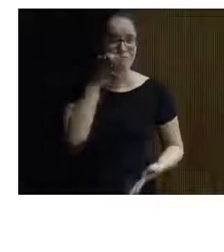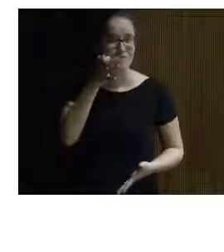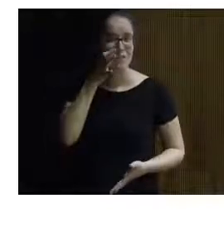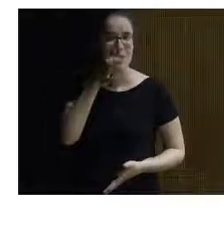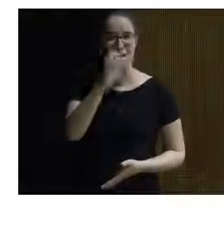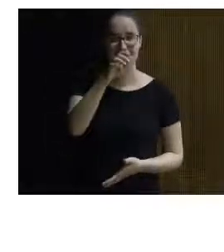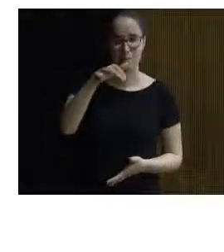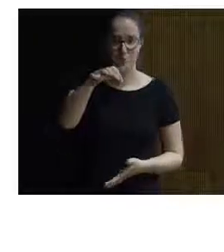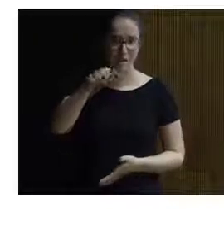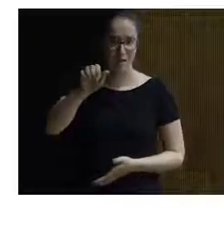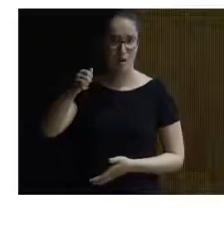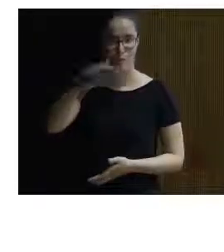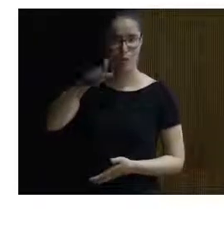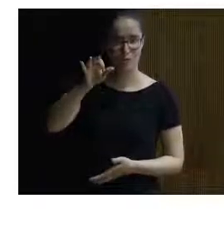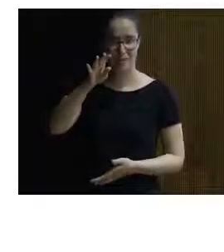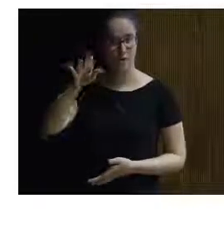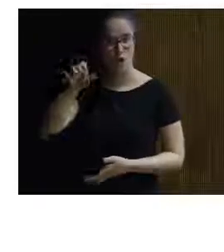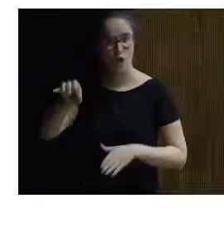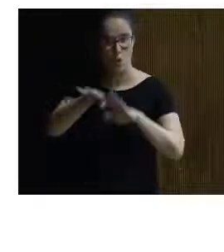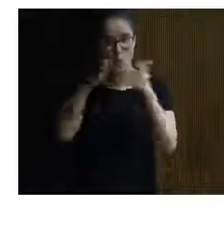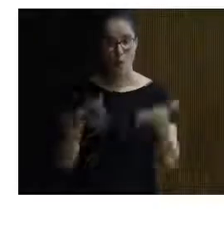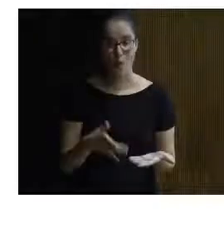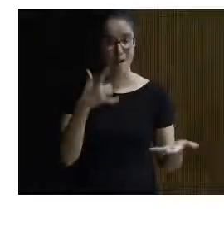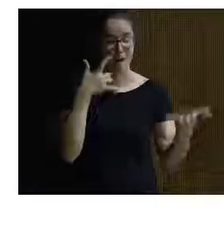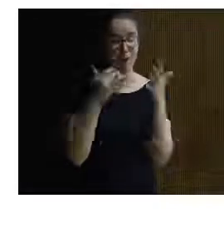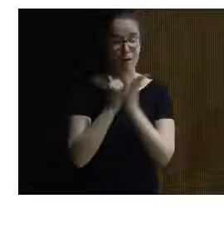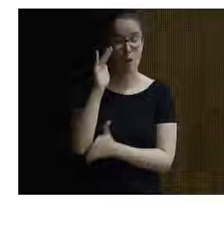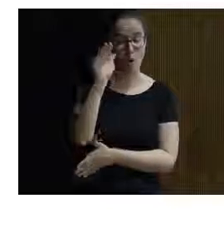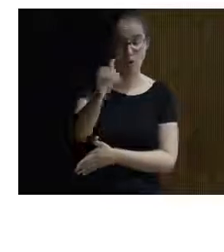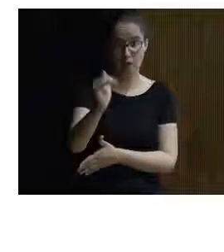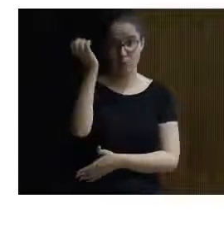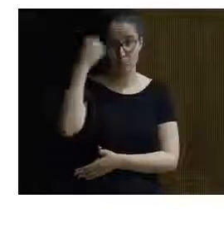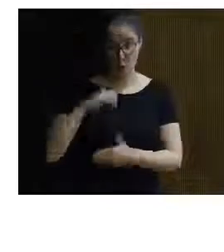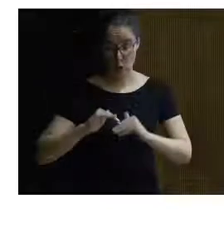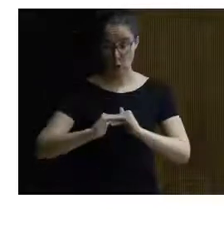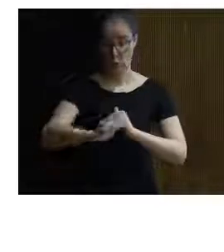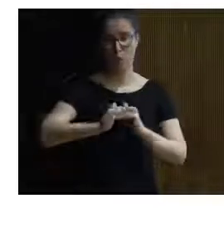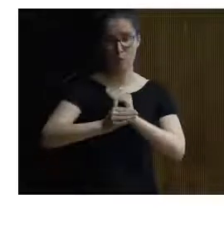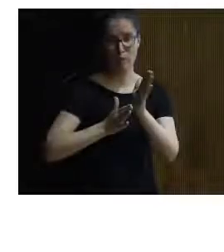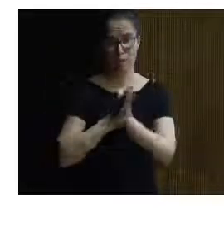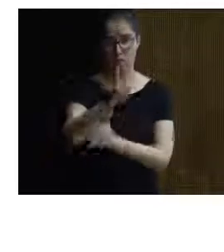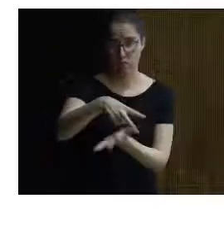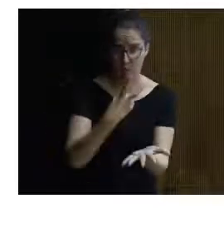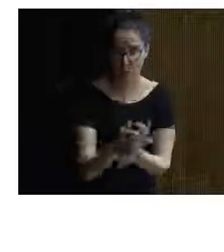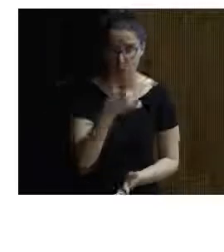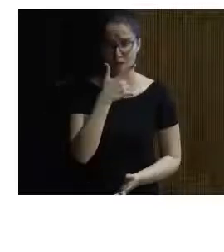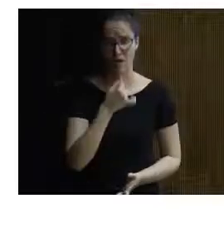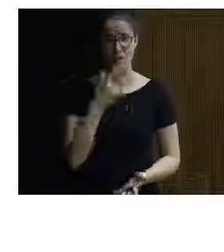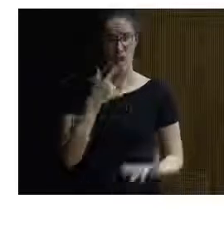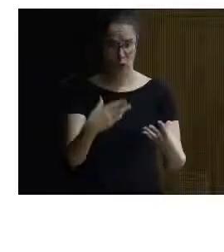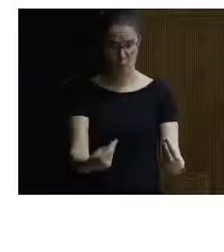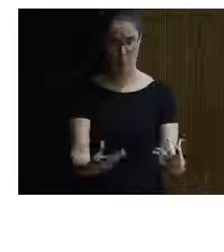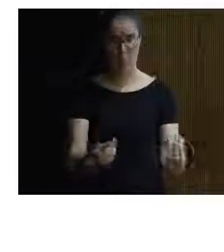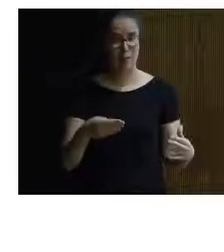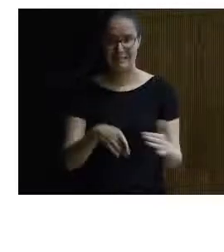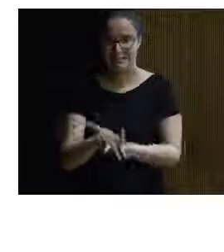Altamira cualquier cueva con arte rupestre paleolítico pues el pavimento es resbaladizo es húmedo y es